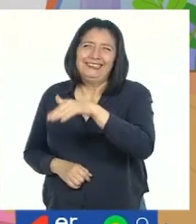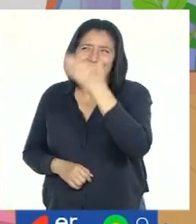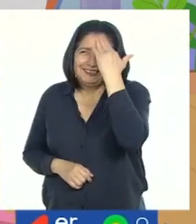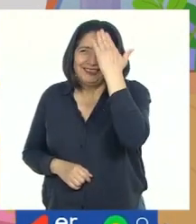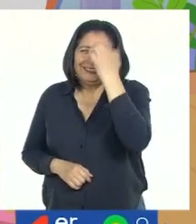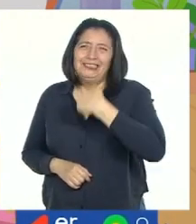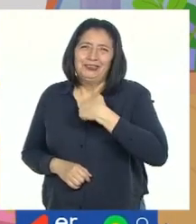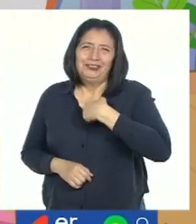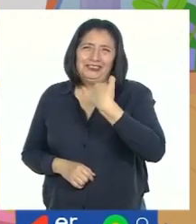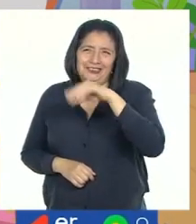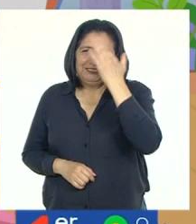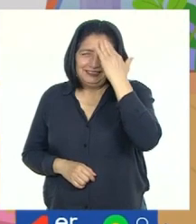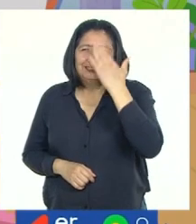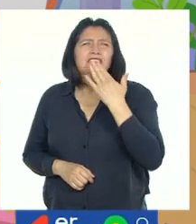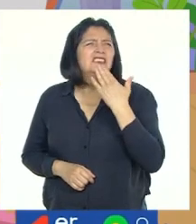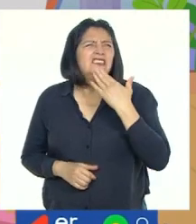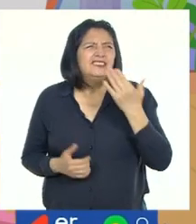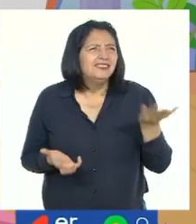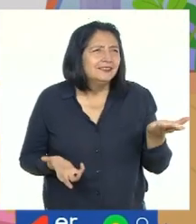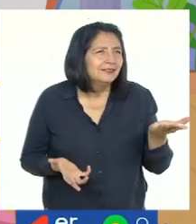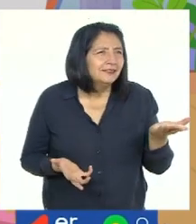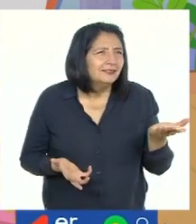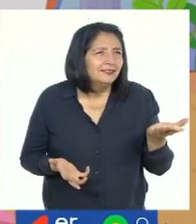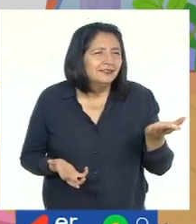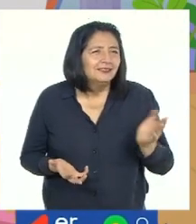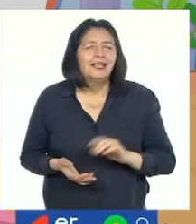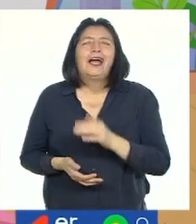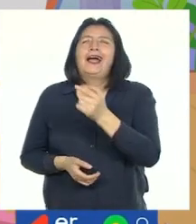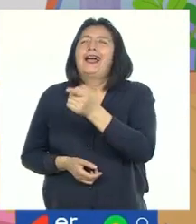Ya sé quién es. ¿Quién es computadora?